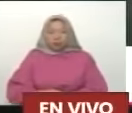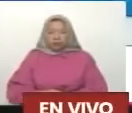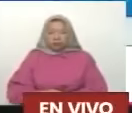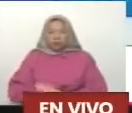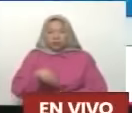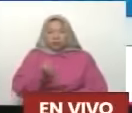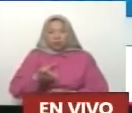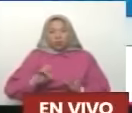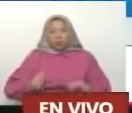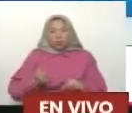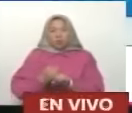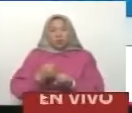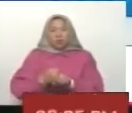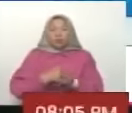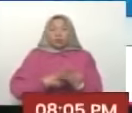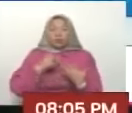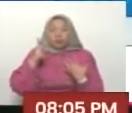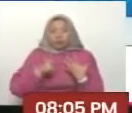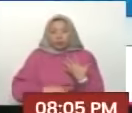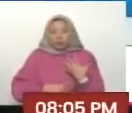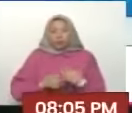Iniciador De estas iniciativas